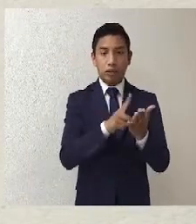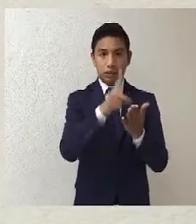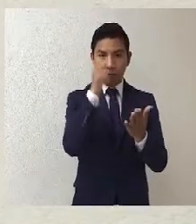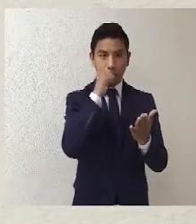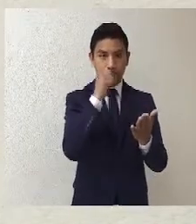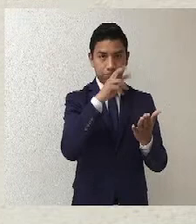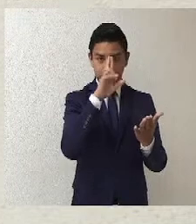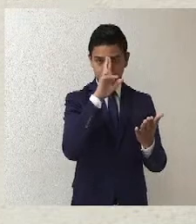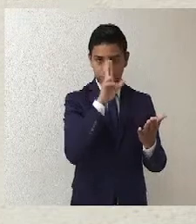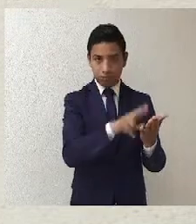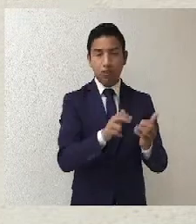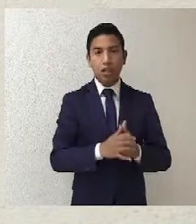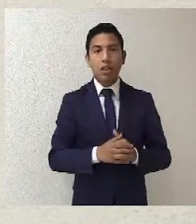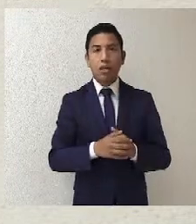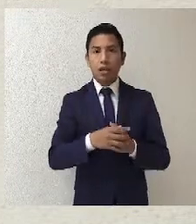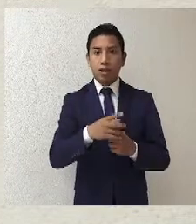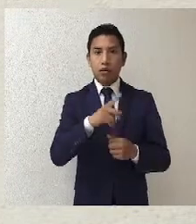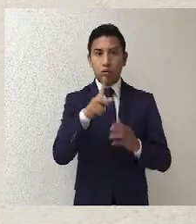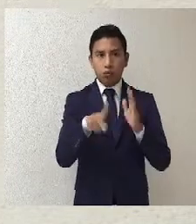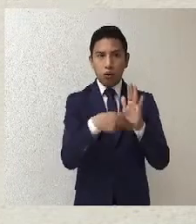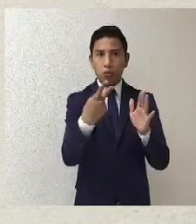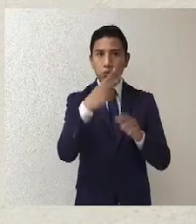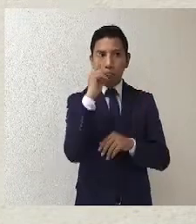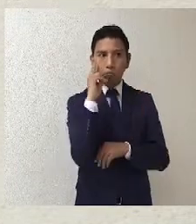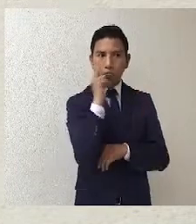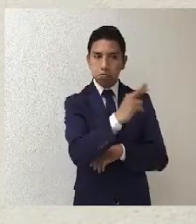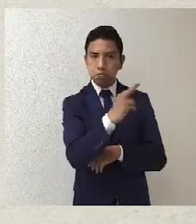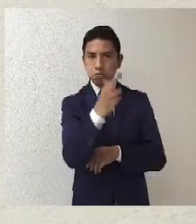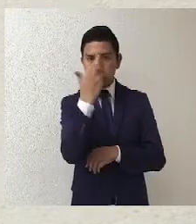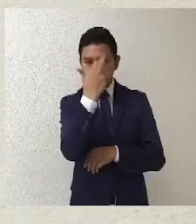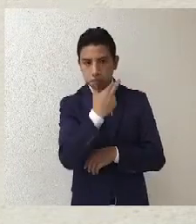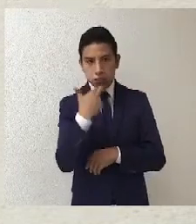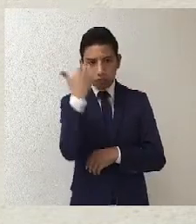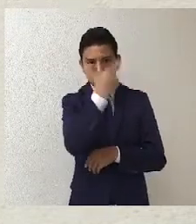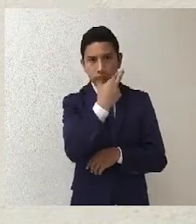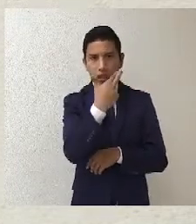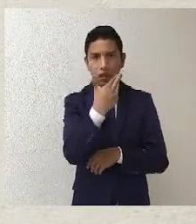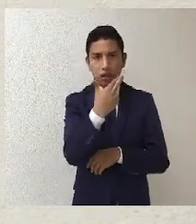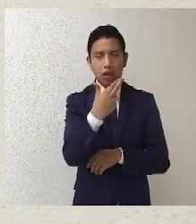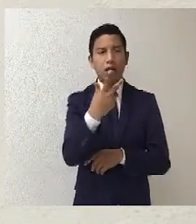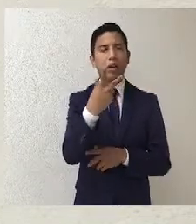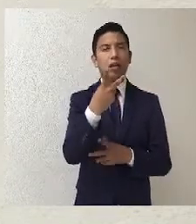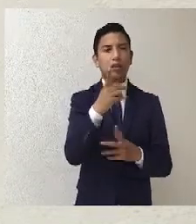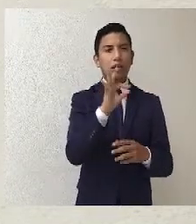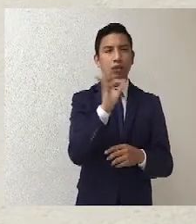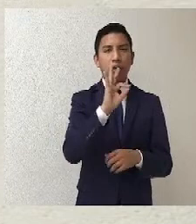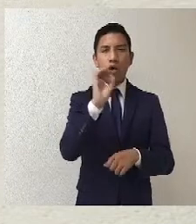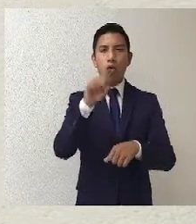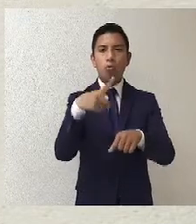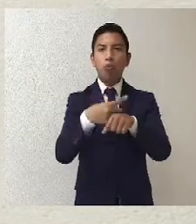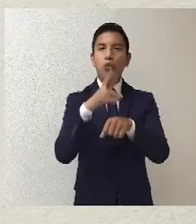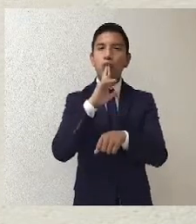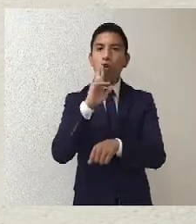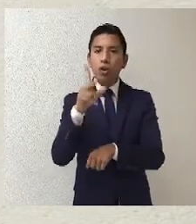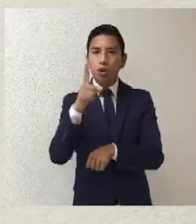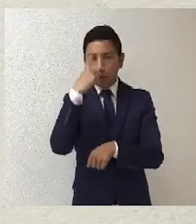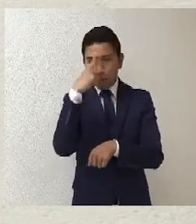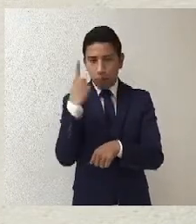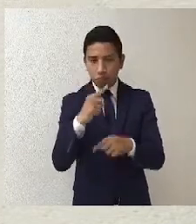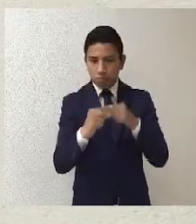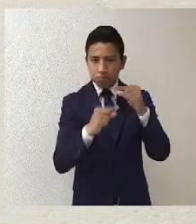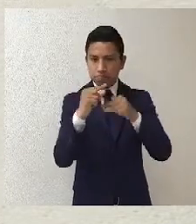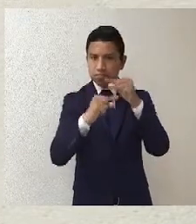retroalimentación hace y nos obliga a hacer las cosas cada vez mejor, los magistrados